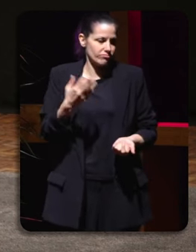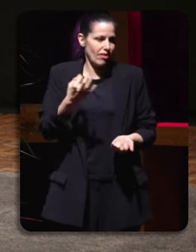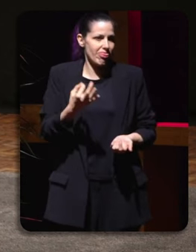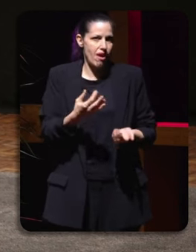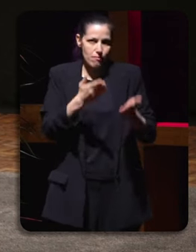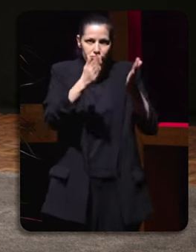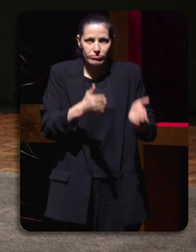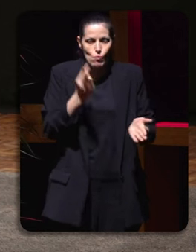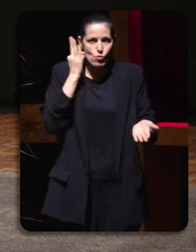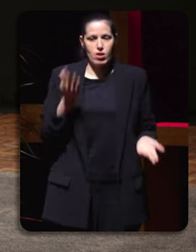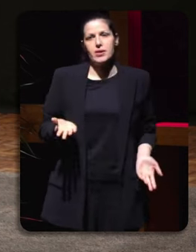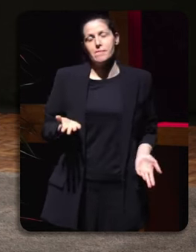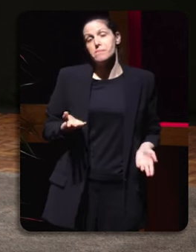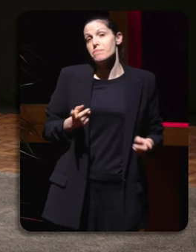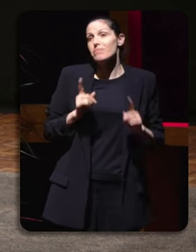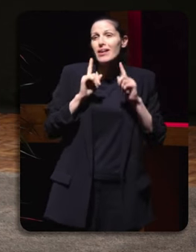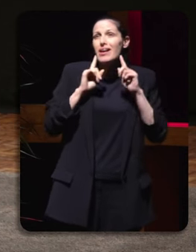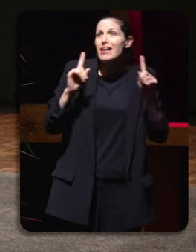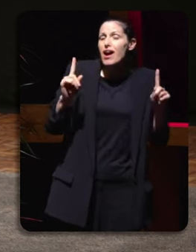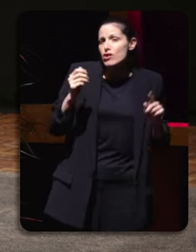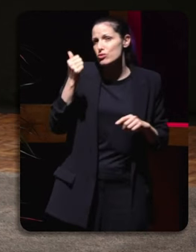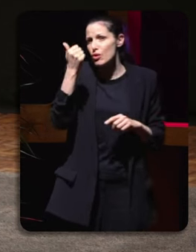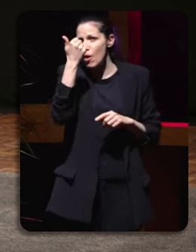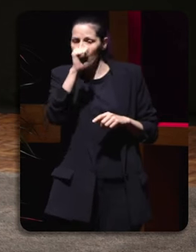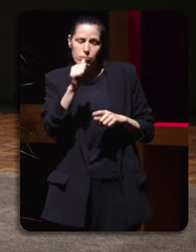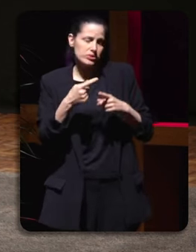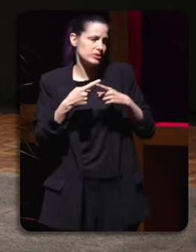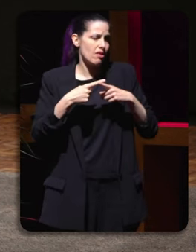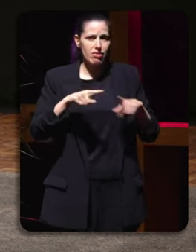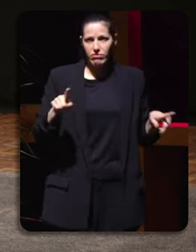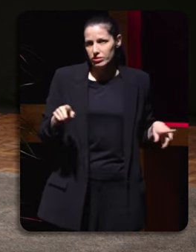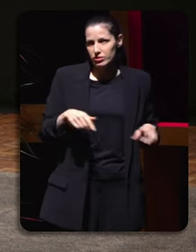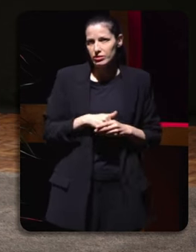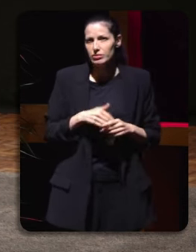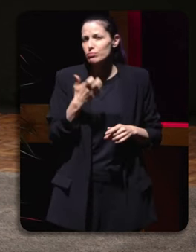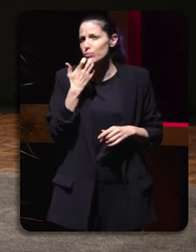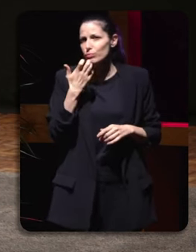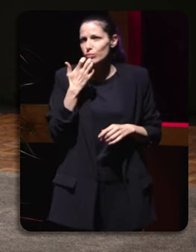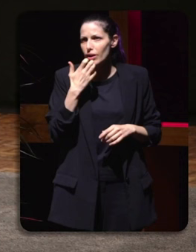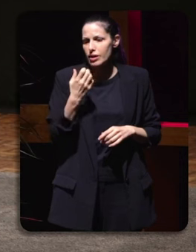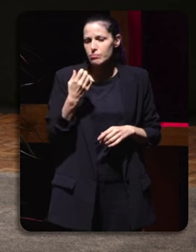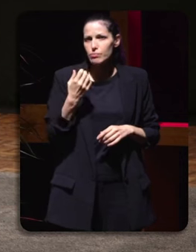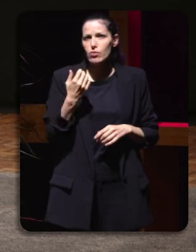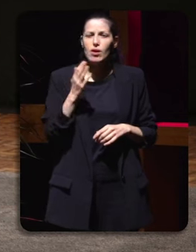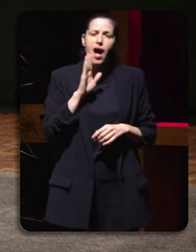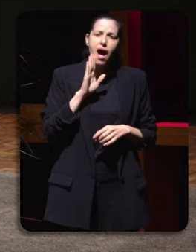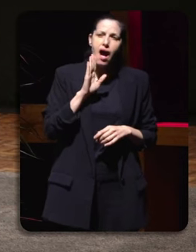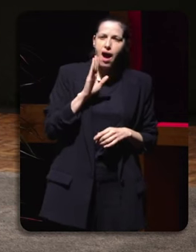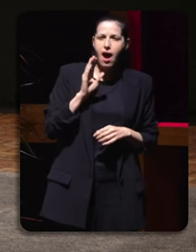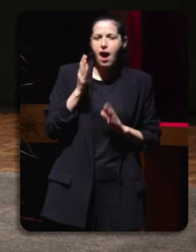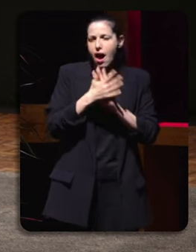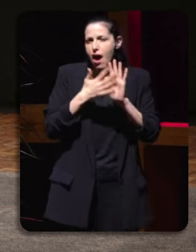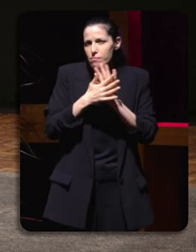con eles non pasa desa maneira o que decía de que as tres persoas mulleres nesas